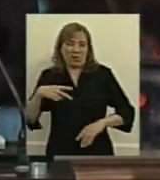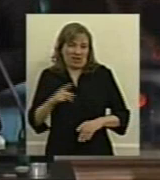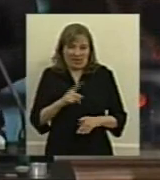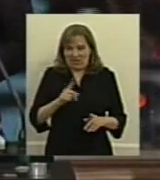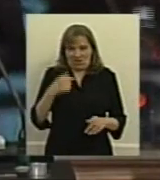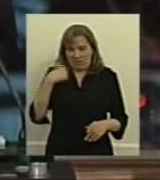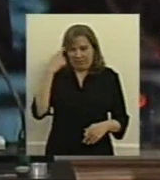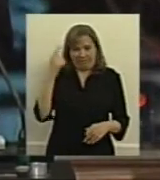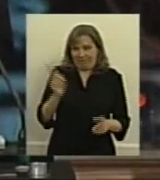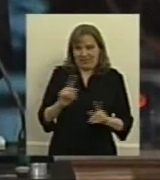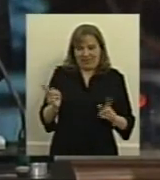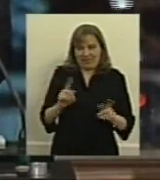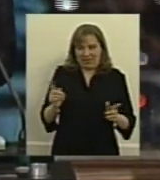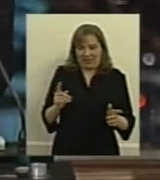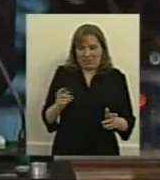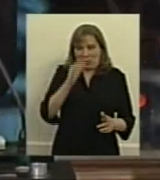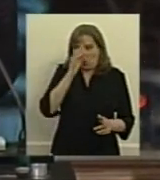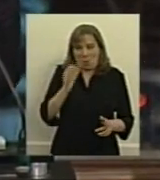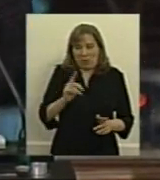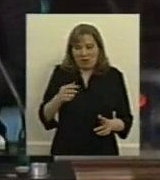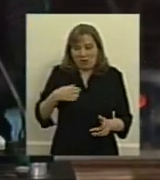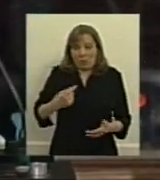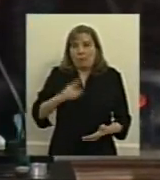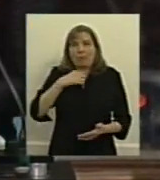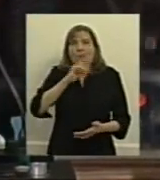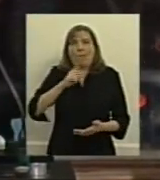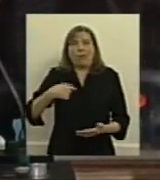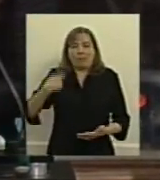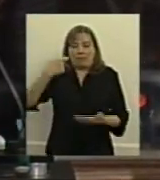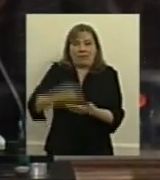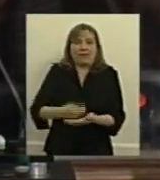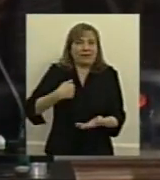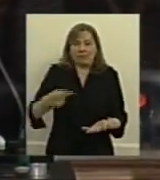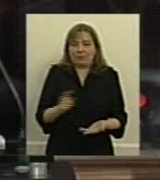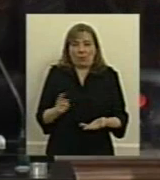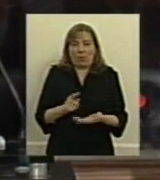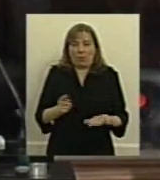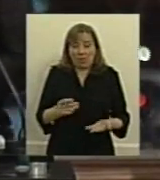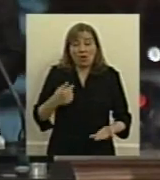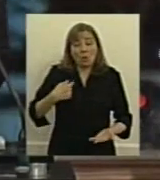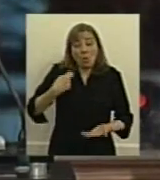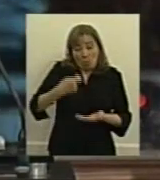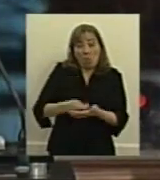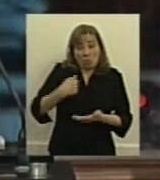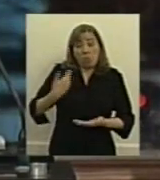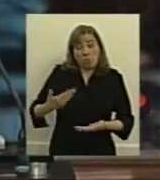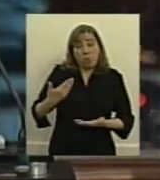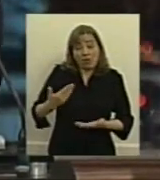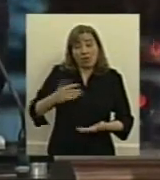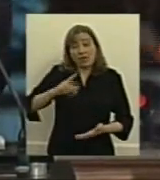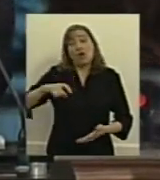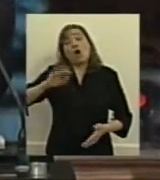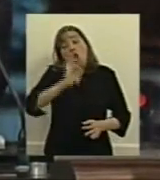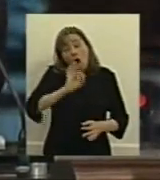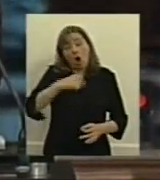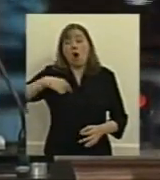más grande no la va a poder sostener y el que no la puede sostener ya ni siquiera está en una prepaga sino que está en una obra social